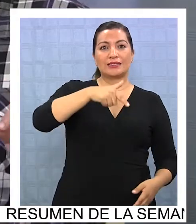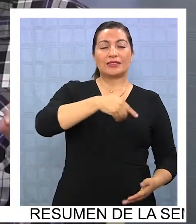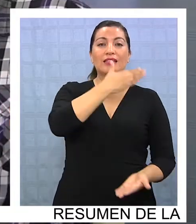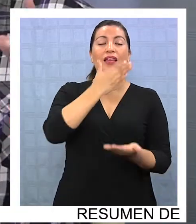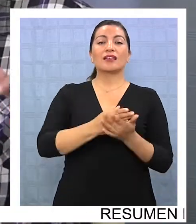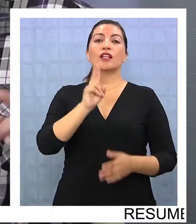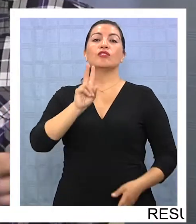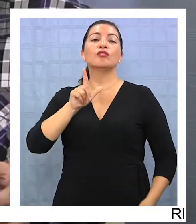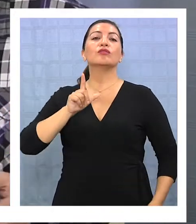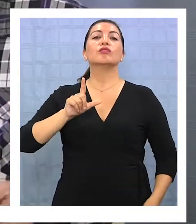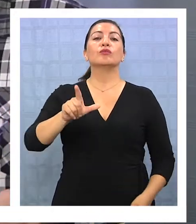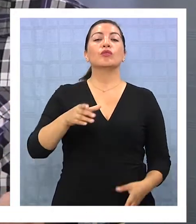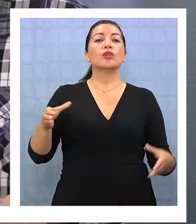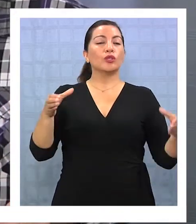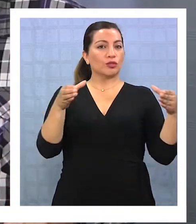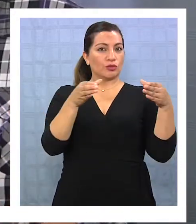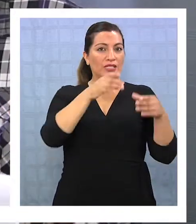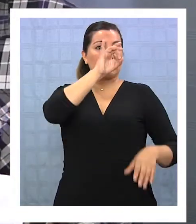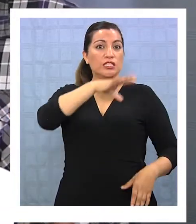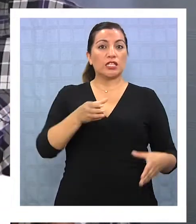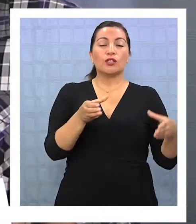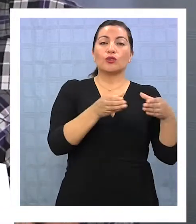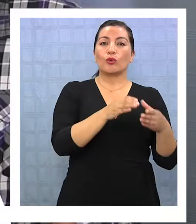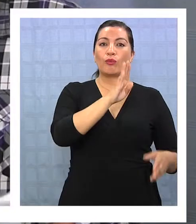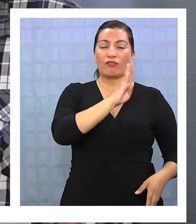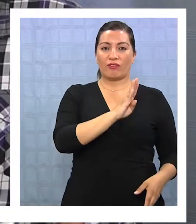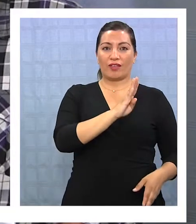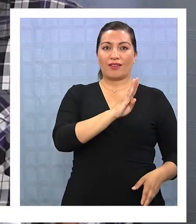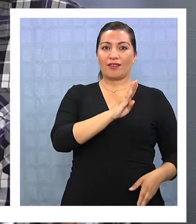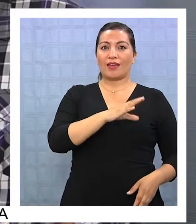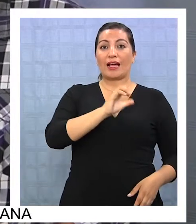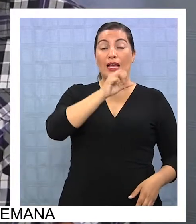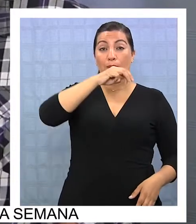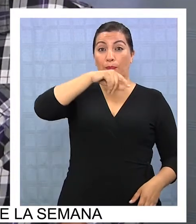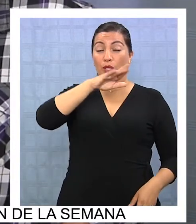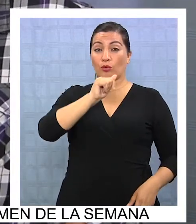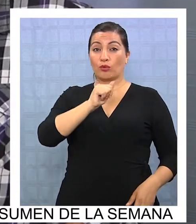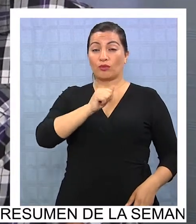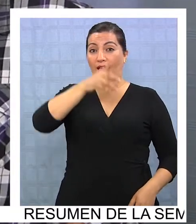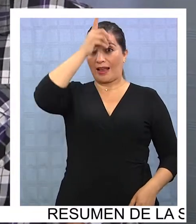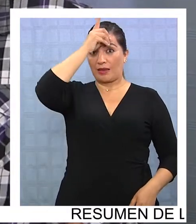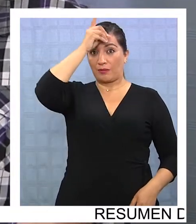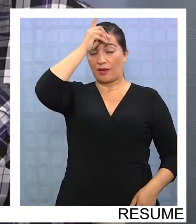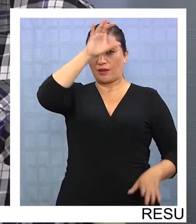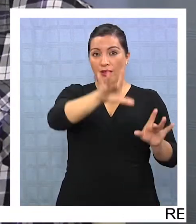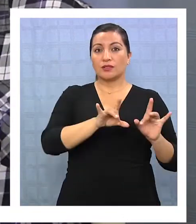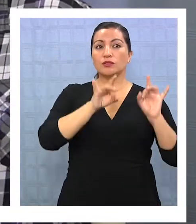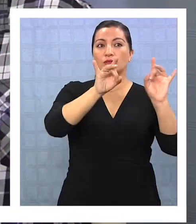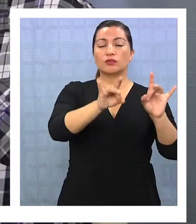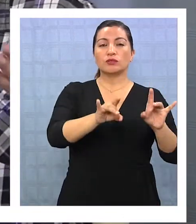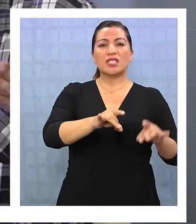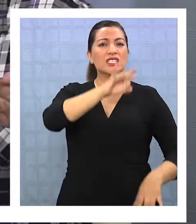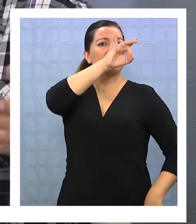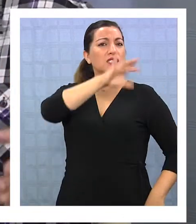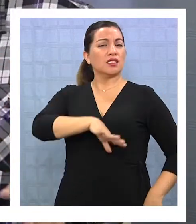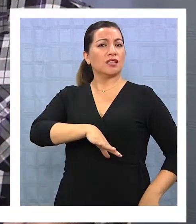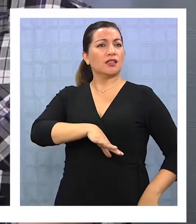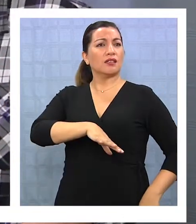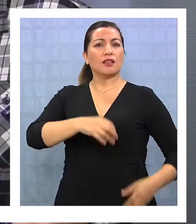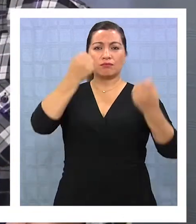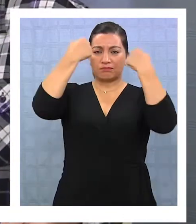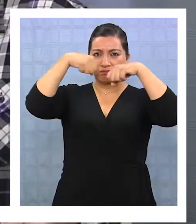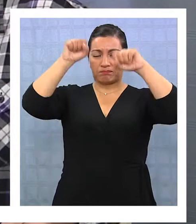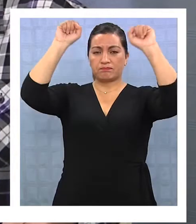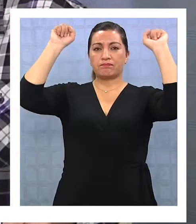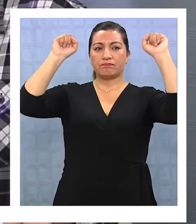de julio. Chile integra el grupo B junto a Camerún, Alemania y Australia. Chile va como campeón de